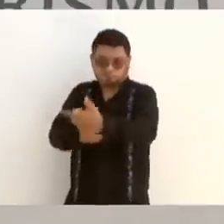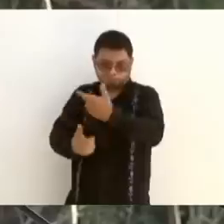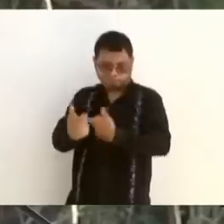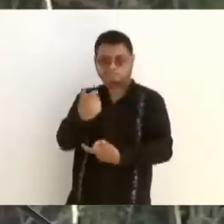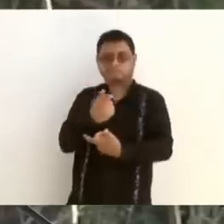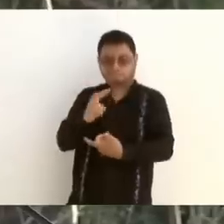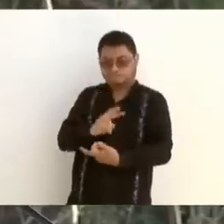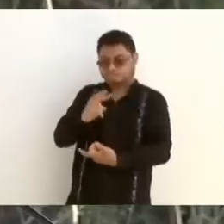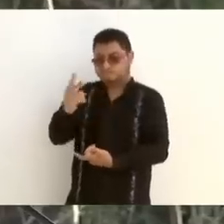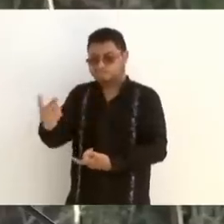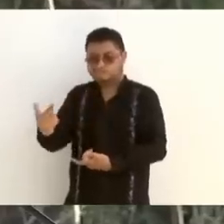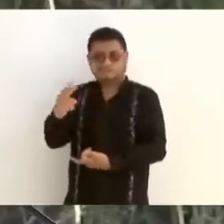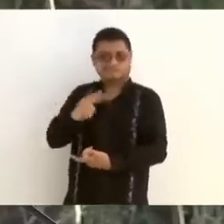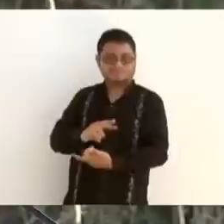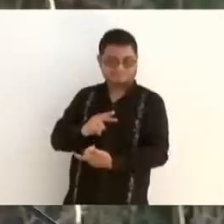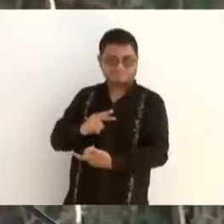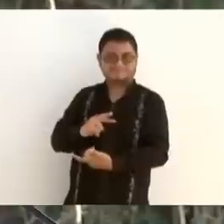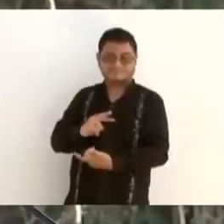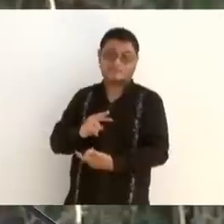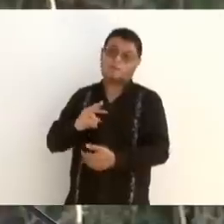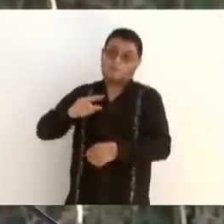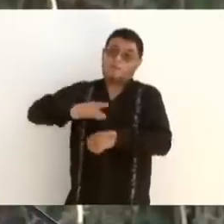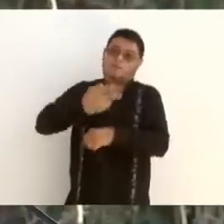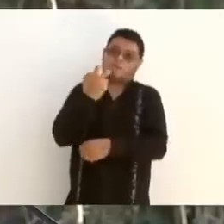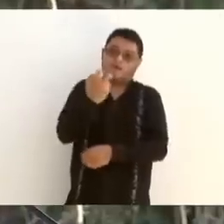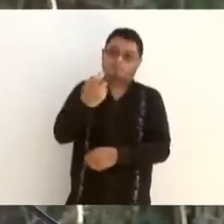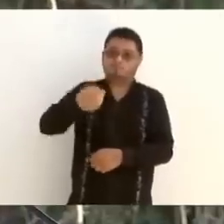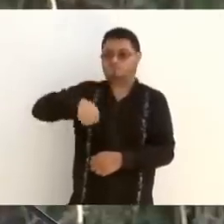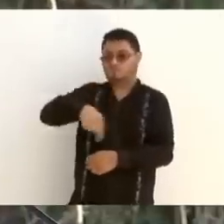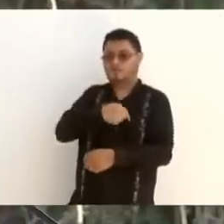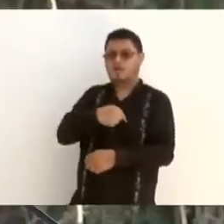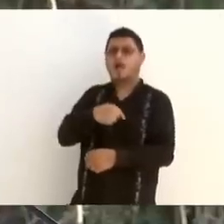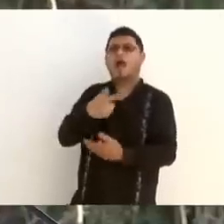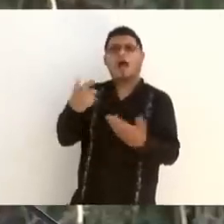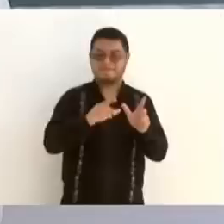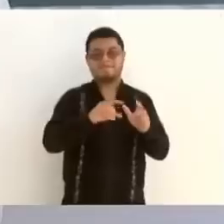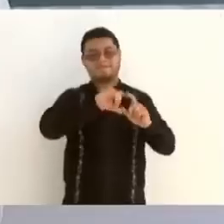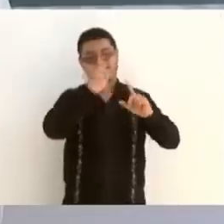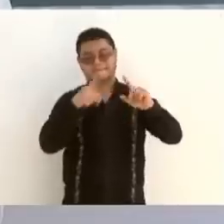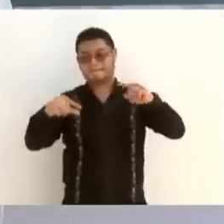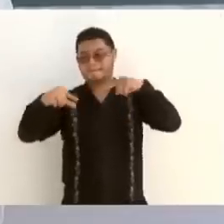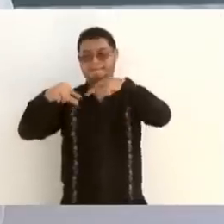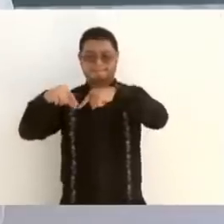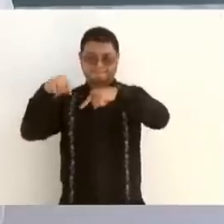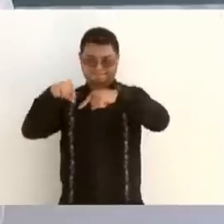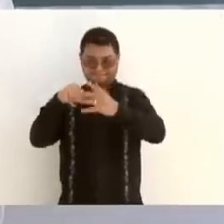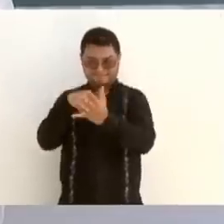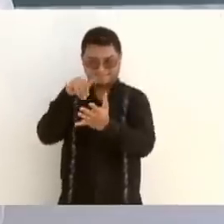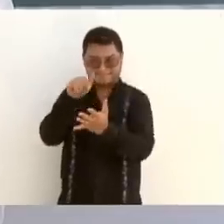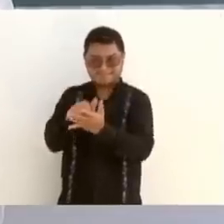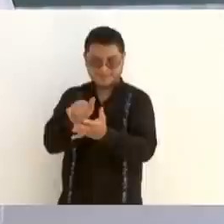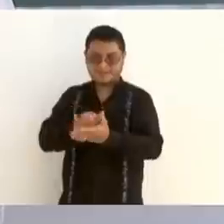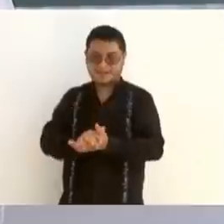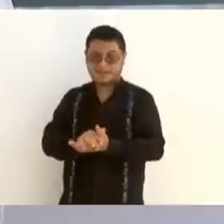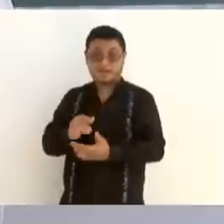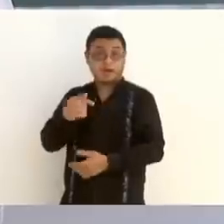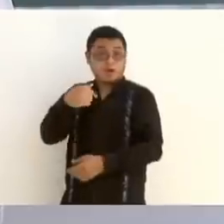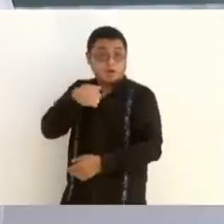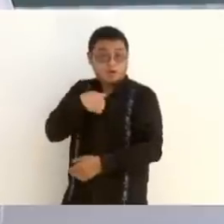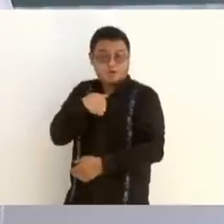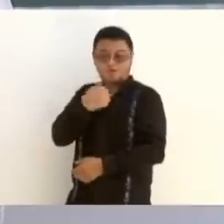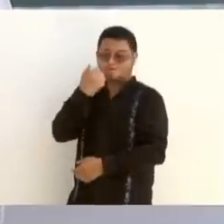por eso nos importa mucho. Aquí quiero agradecer